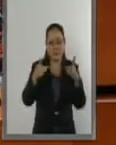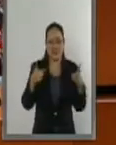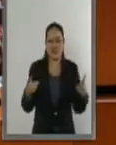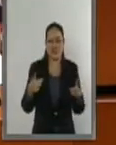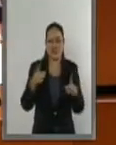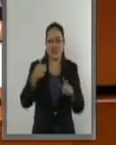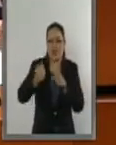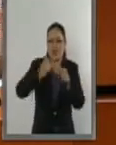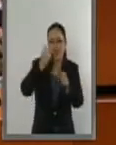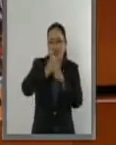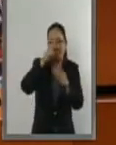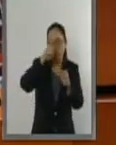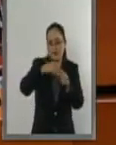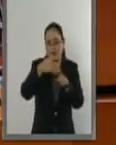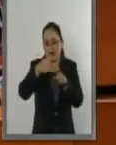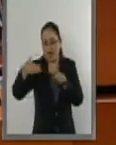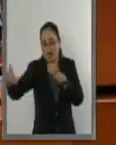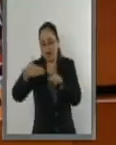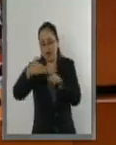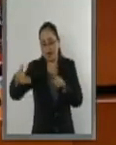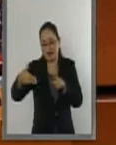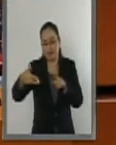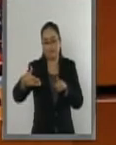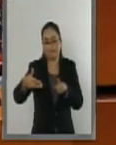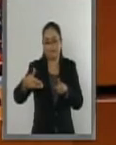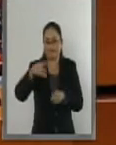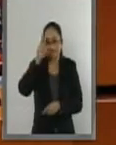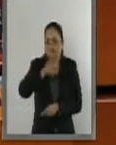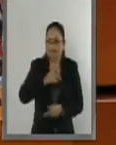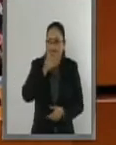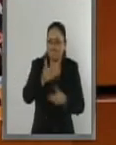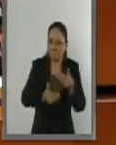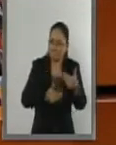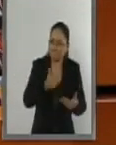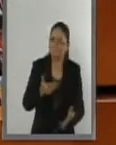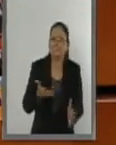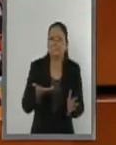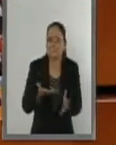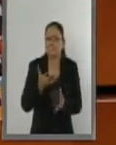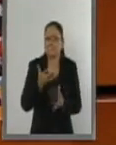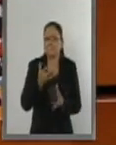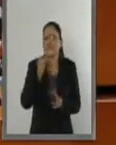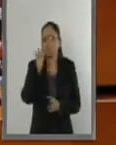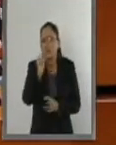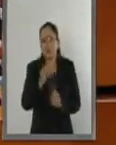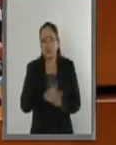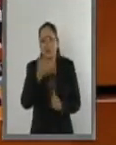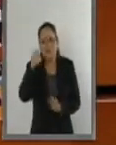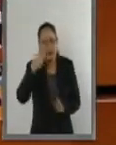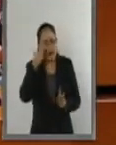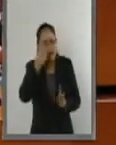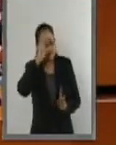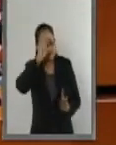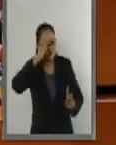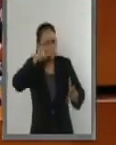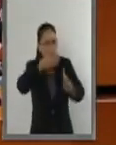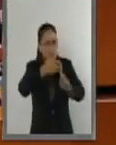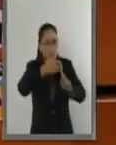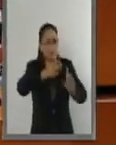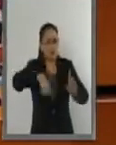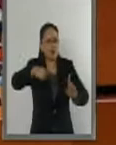Es innegable que pudimos avanzar. Eran, para este propósito,